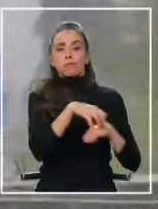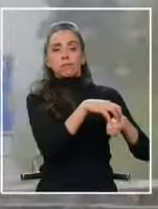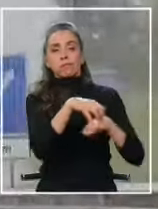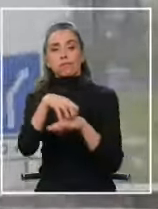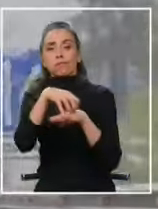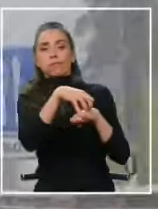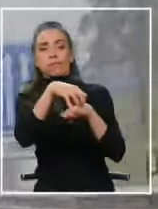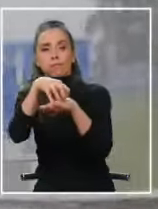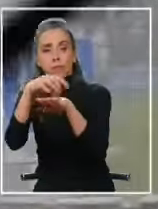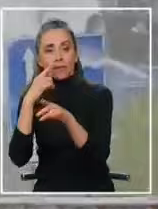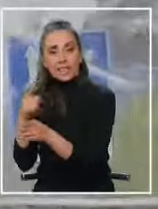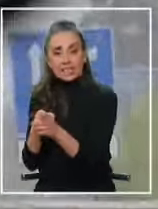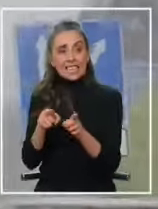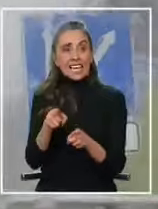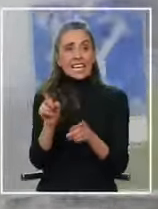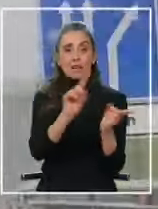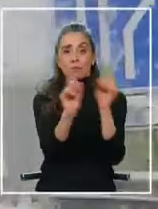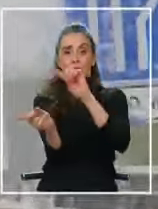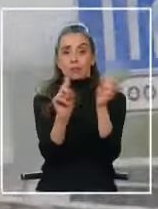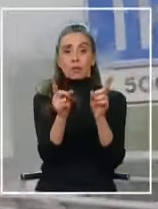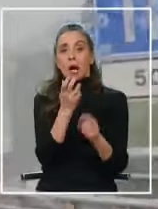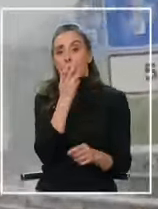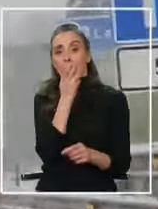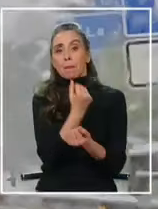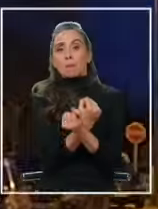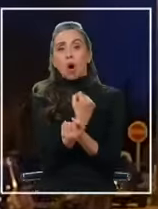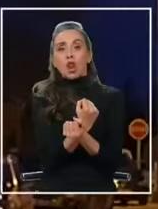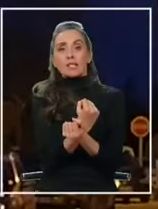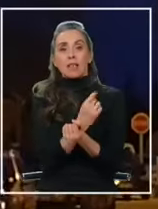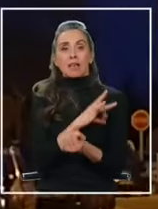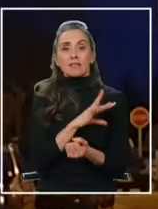nos salimos por la salida 2 ¿vale? puesto